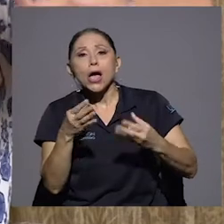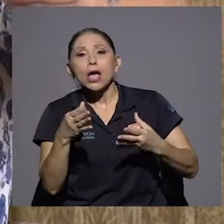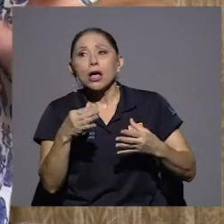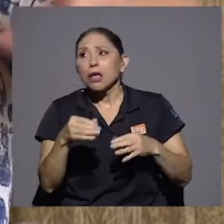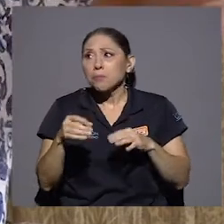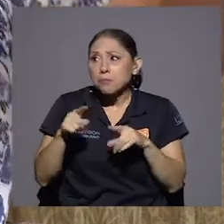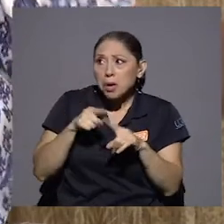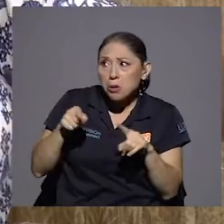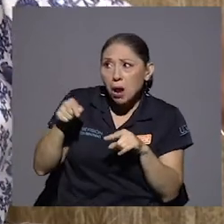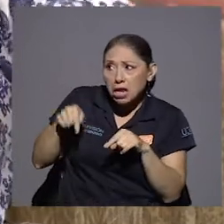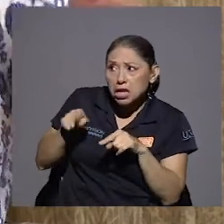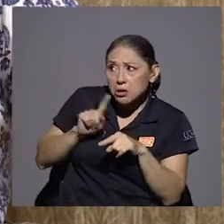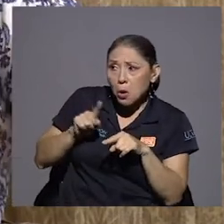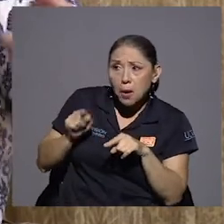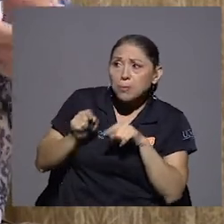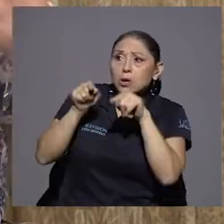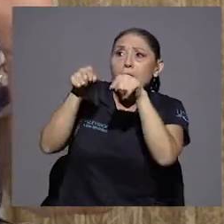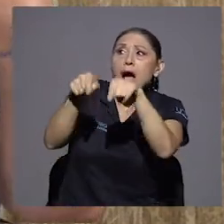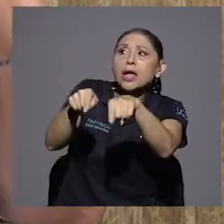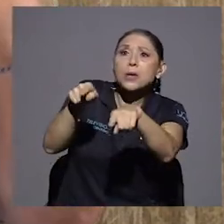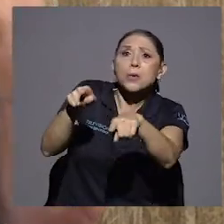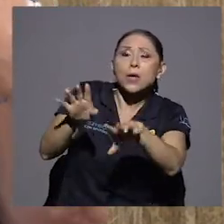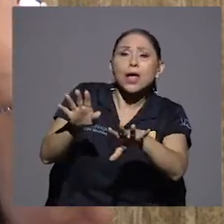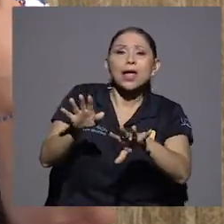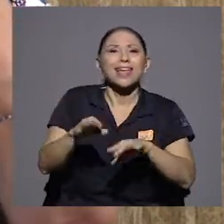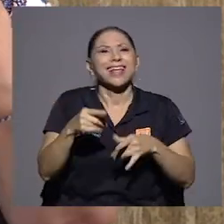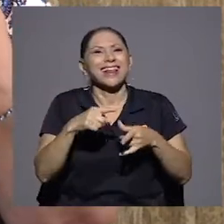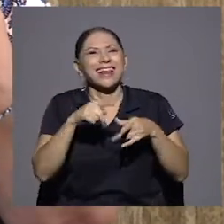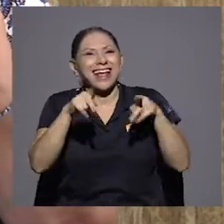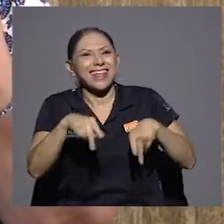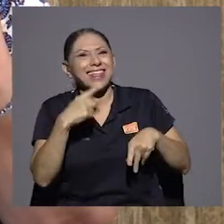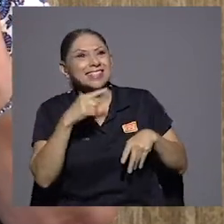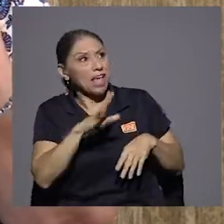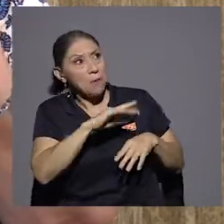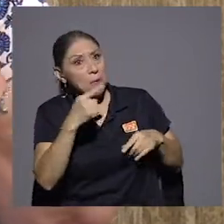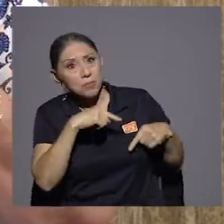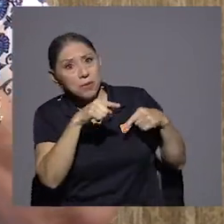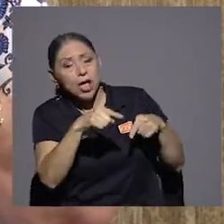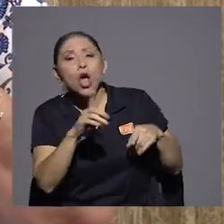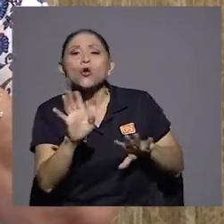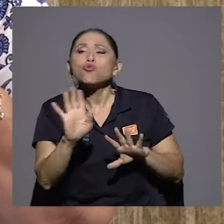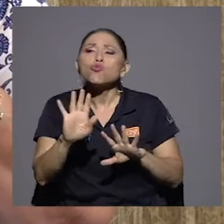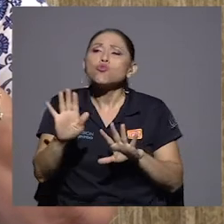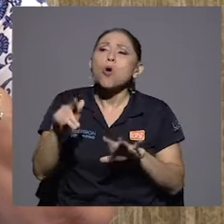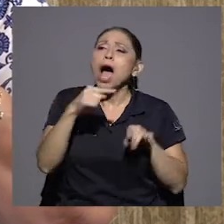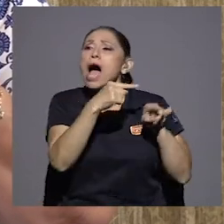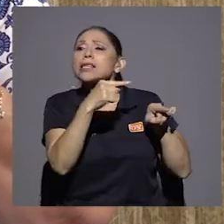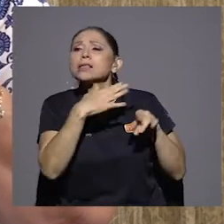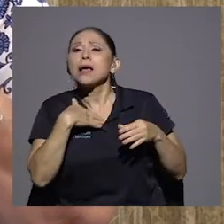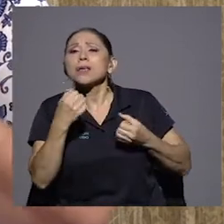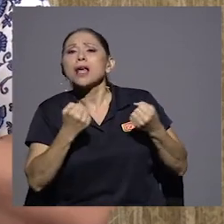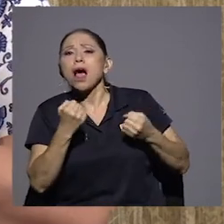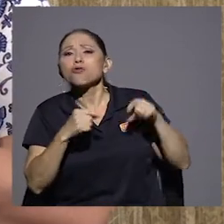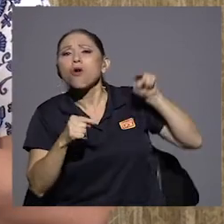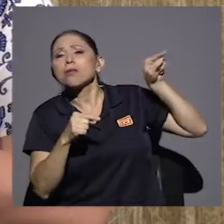en la esquina se iban a montar en el bus, ¿verdad? Porque él lo que no quería, él no quería depender de nadie. Él quería salir